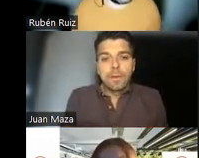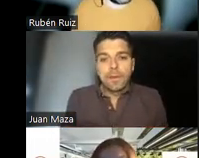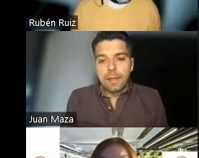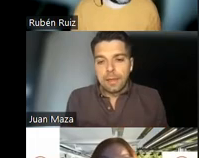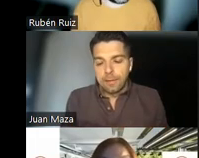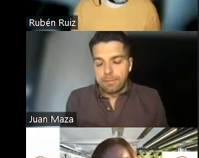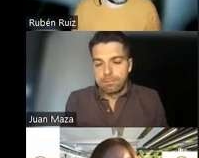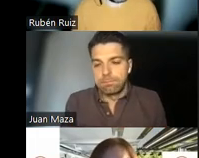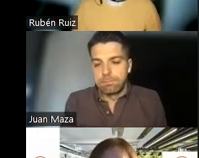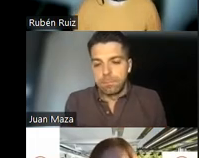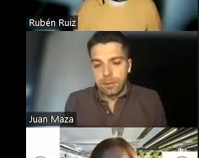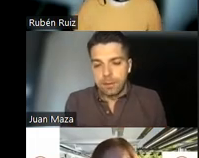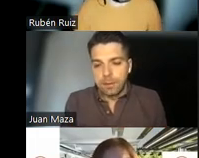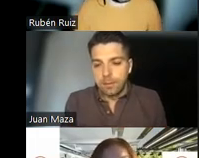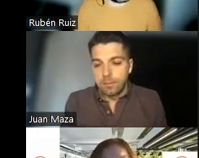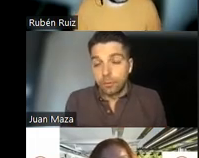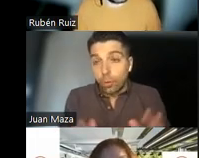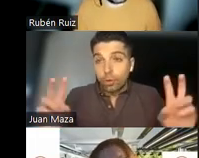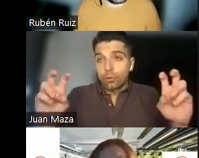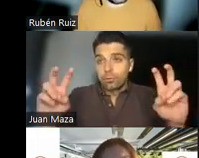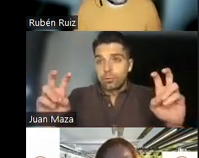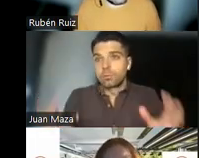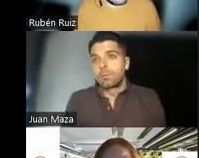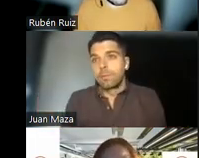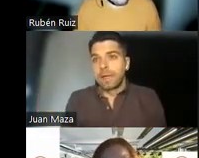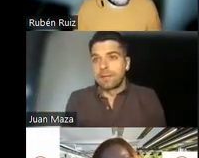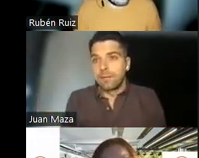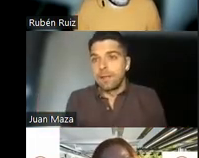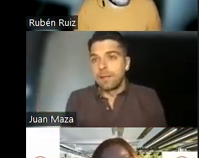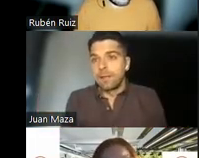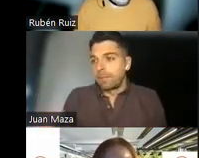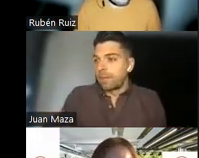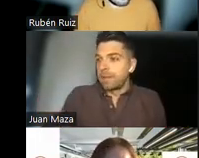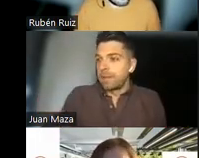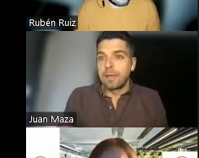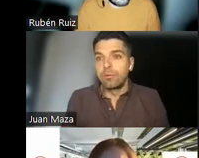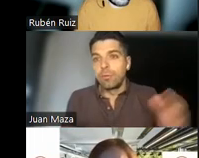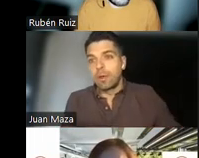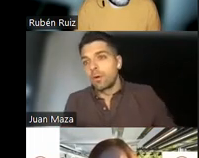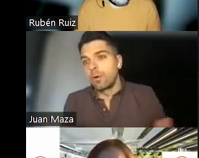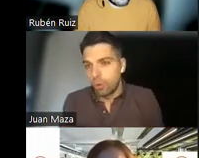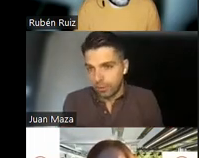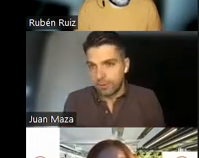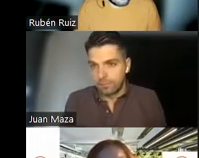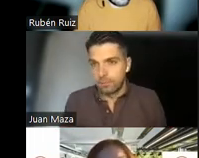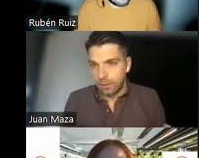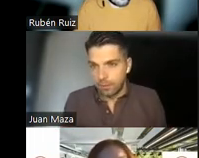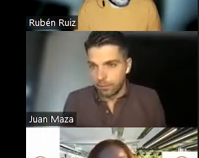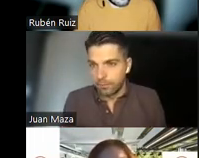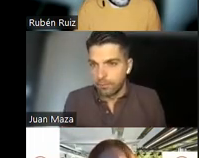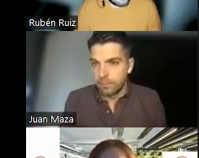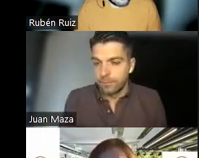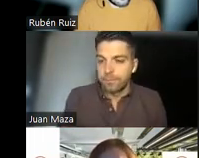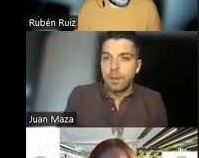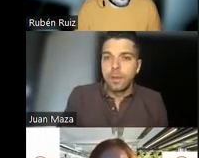de trucos para saber si el paciente es un simulador o no lo es, por